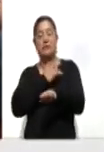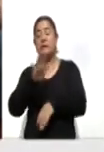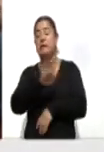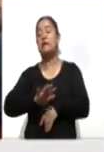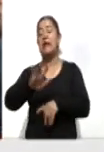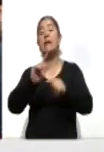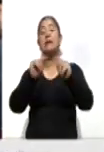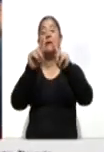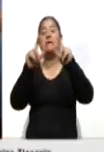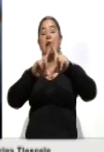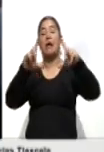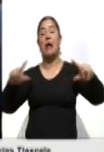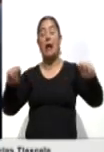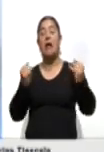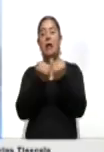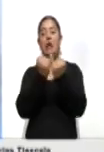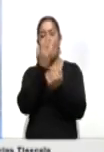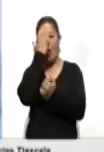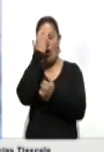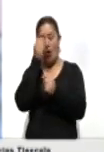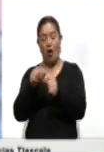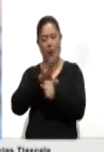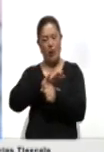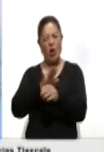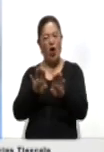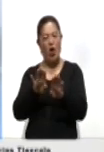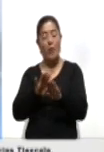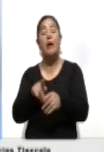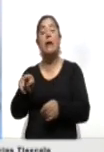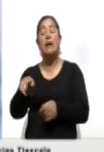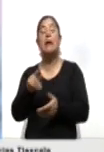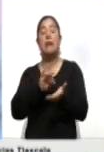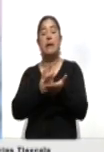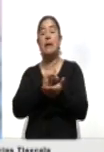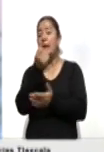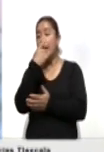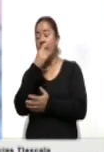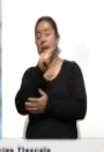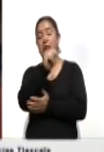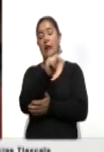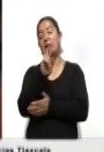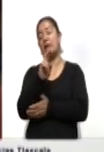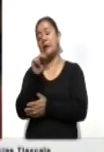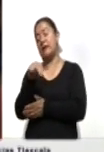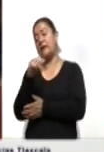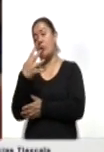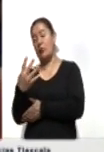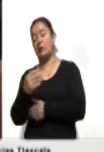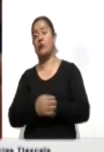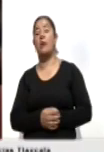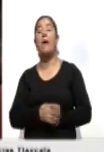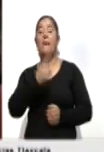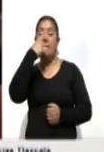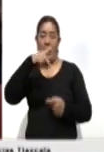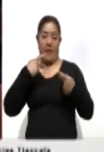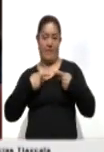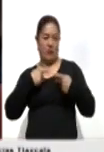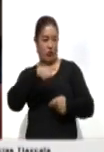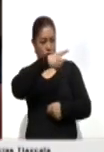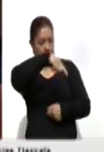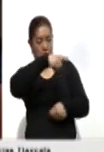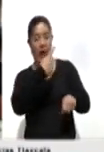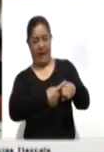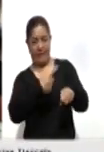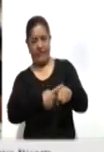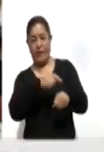conoció las características del COVID-19 y el tratamiento TNR4 que se aplica a pacientes con esta enfermedad. La dependencia